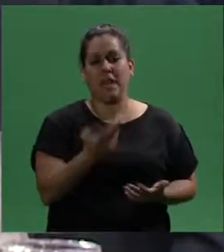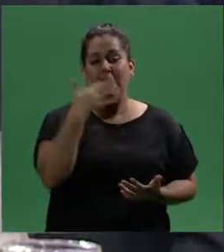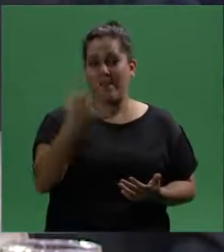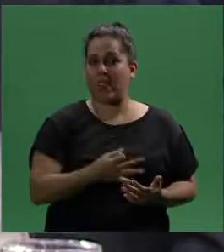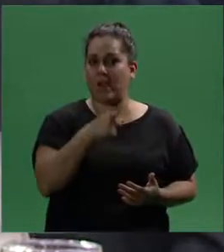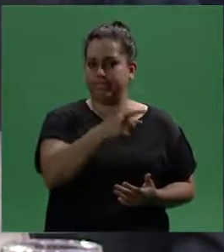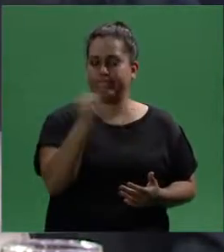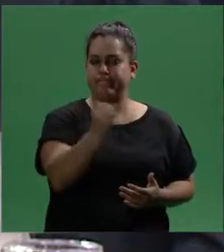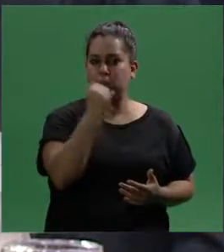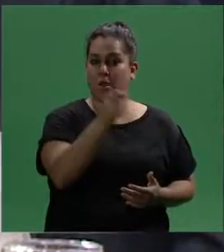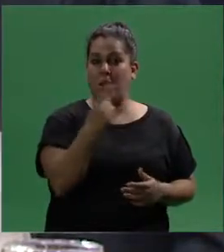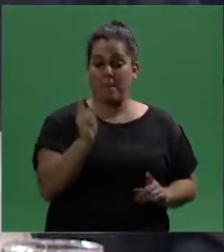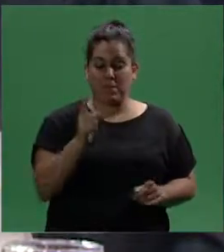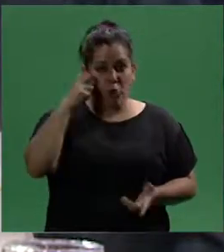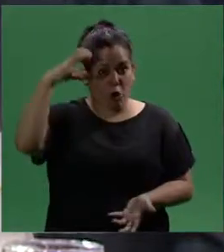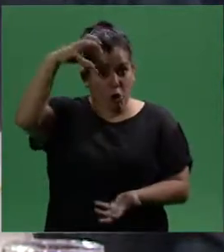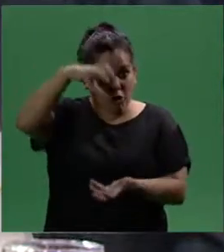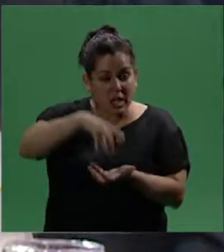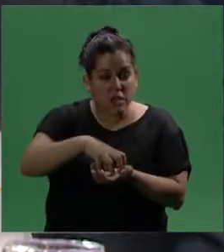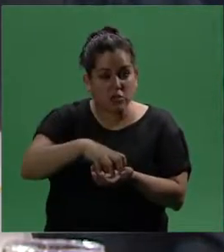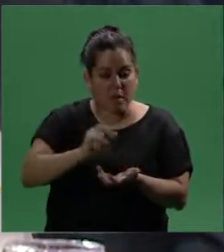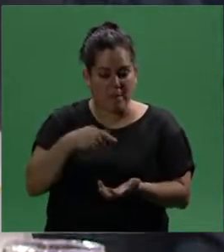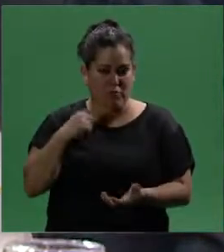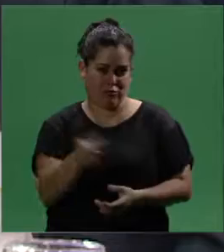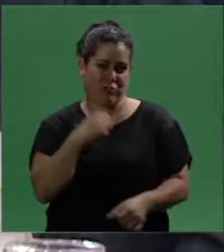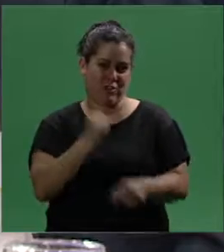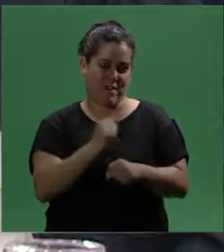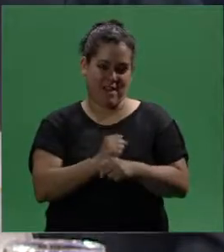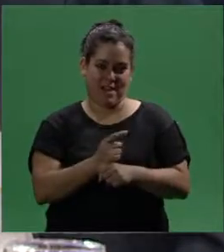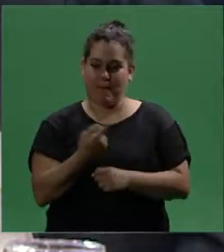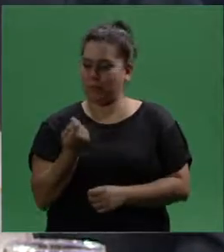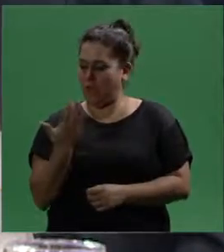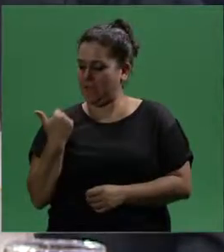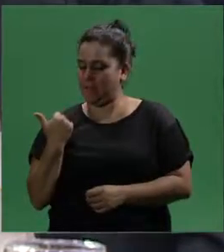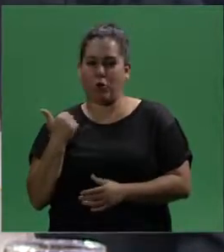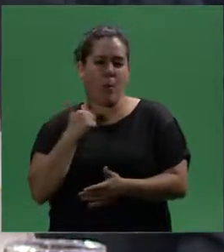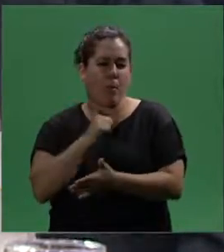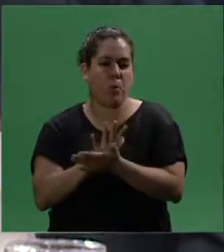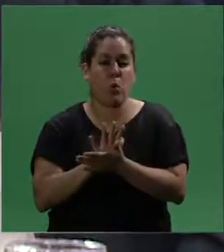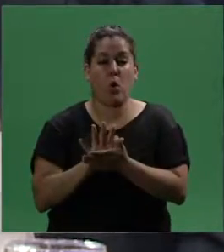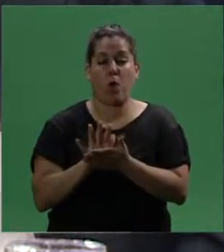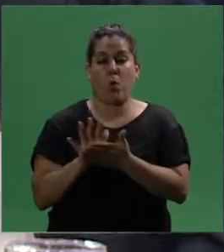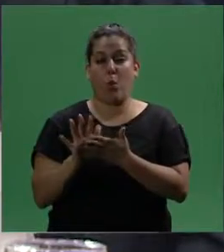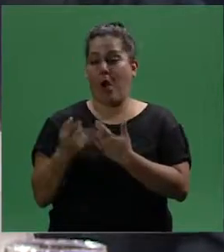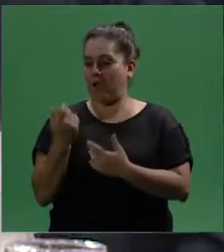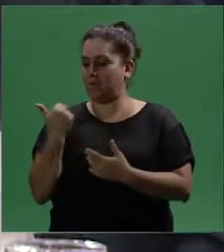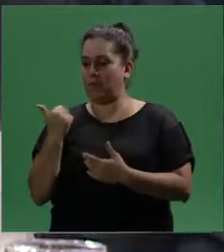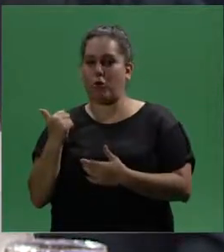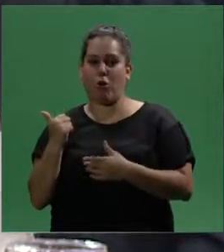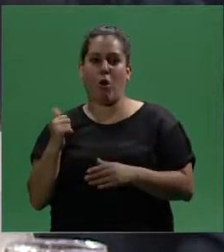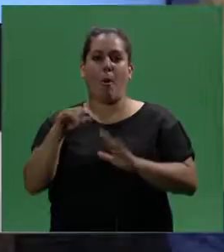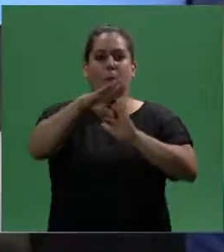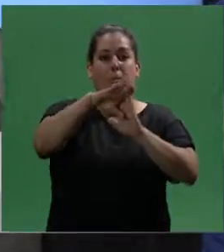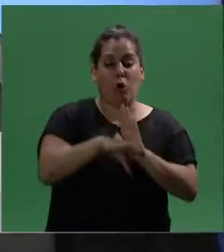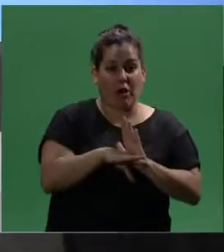y destacar que en la casa donde trabajamos, hace poco, es muy nuevito, pero se